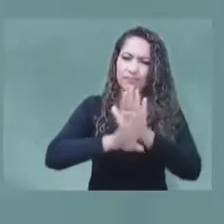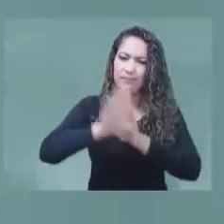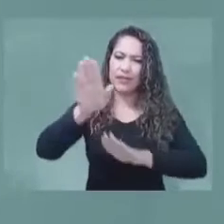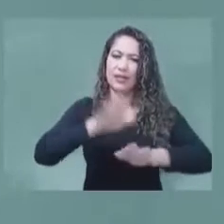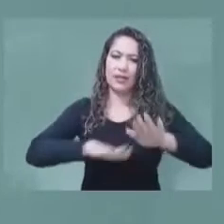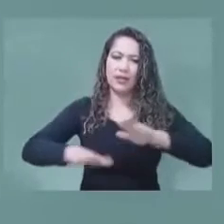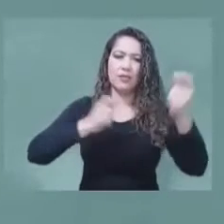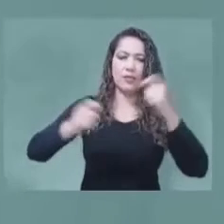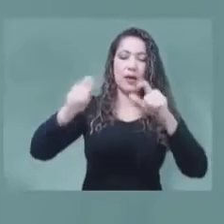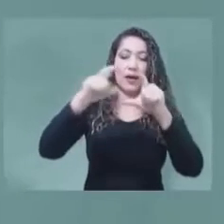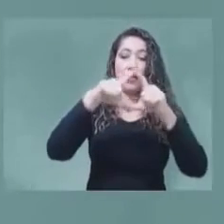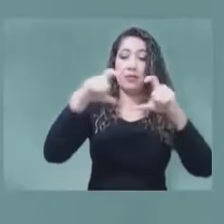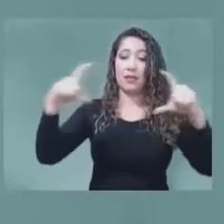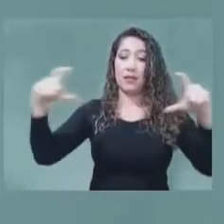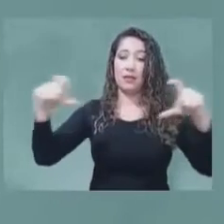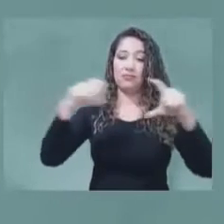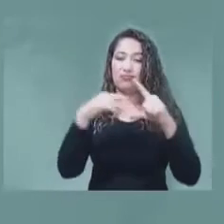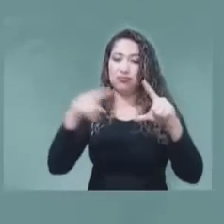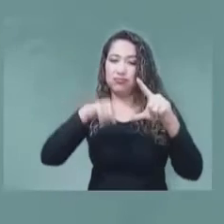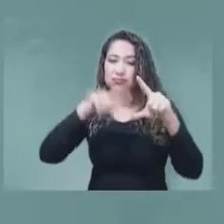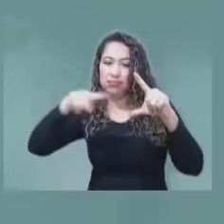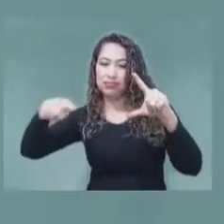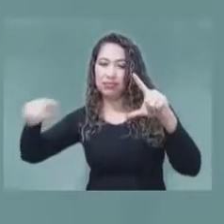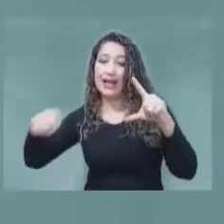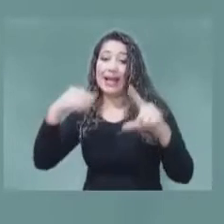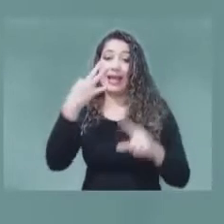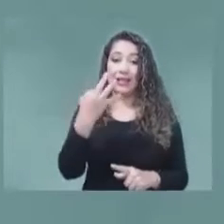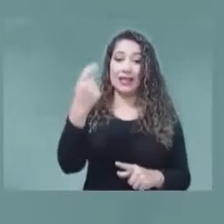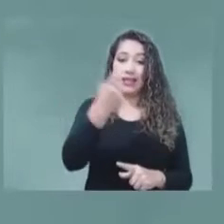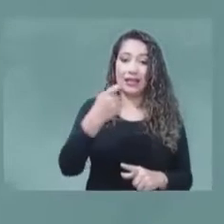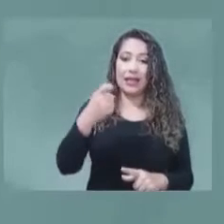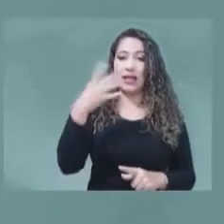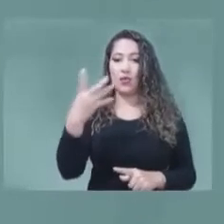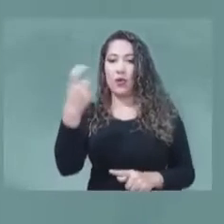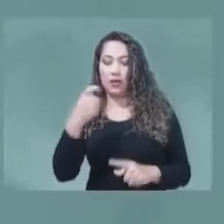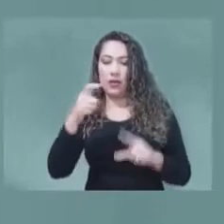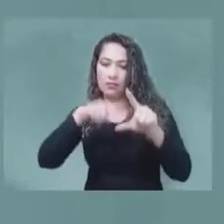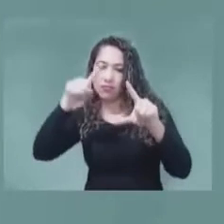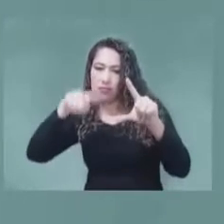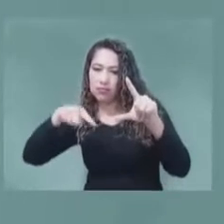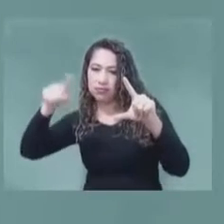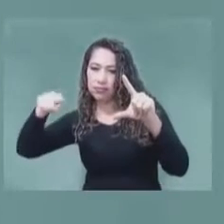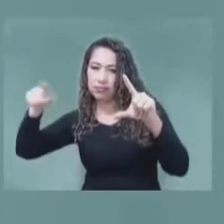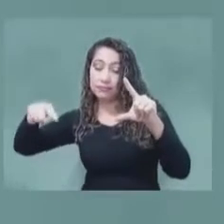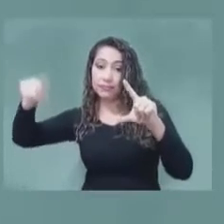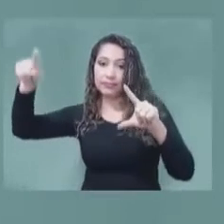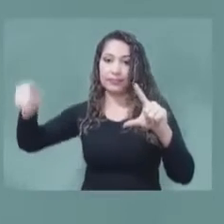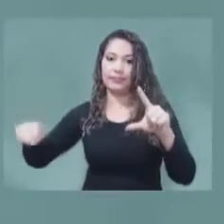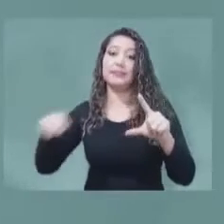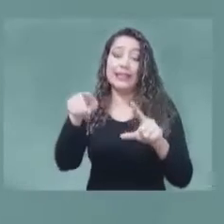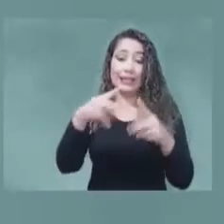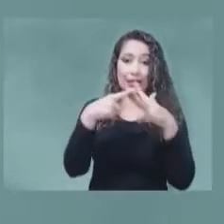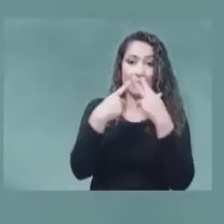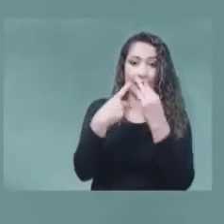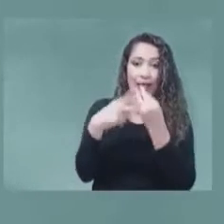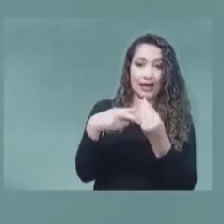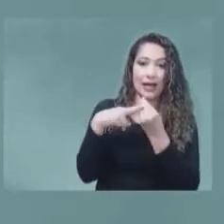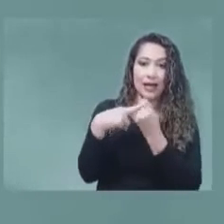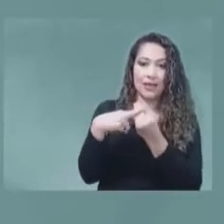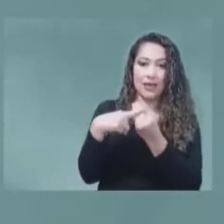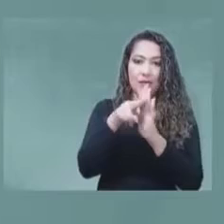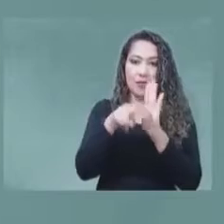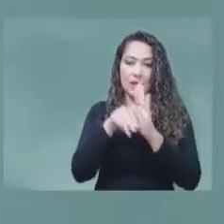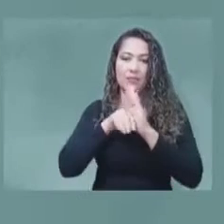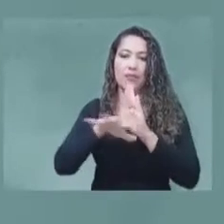en bandas 3G y 4G, como herramienta fundamental para el desarrollo de la política pública para promover el sector TIC y la